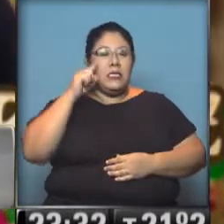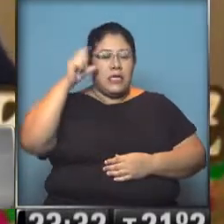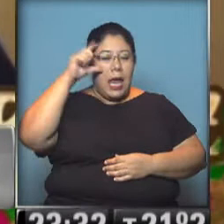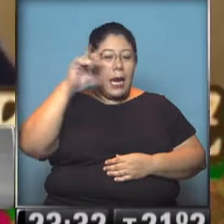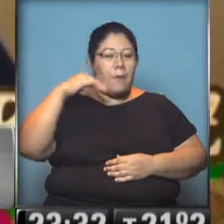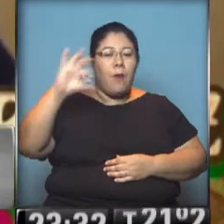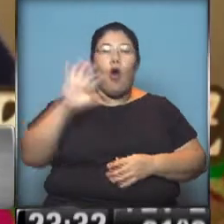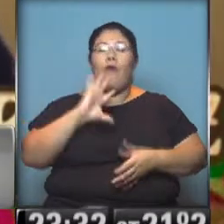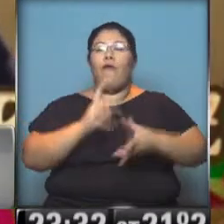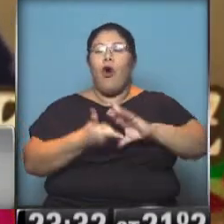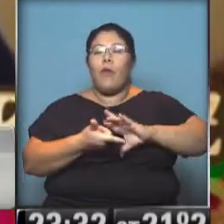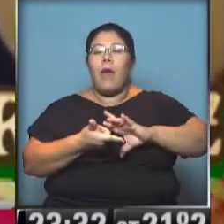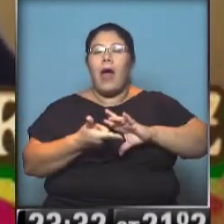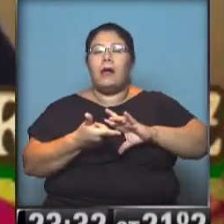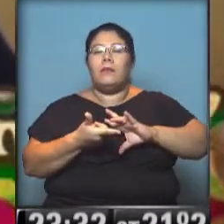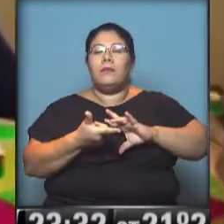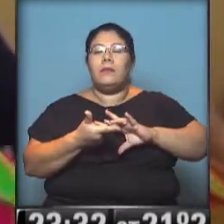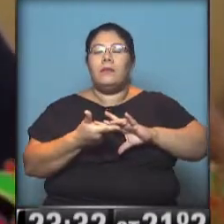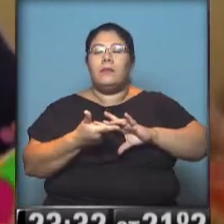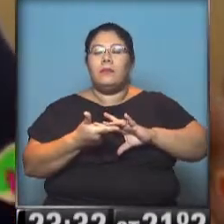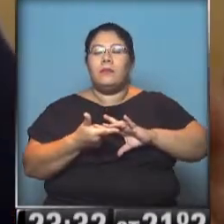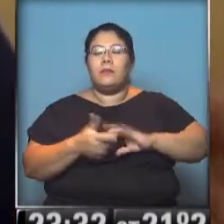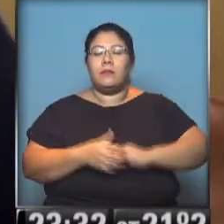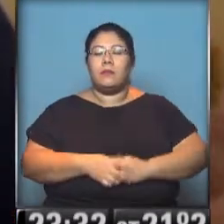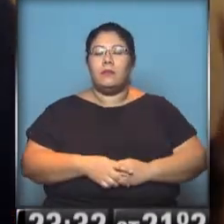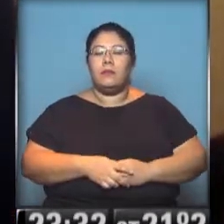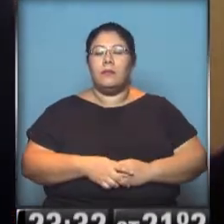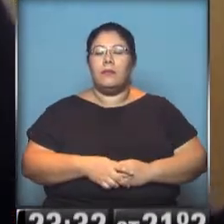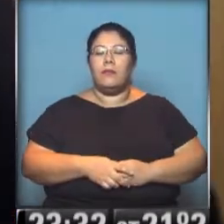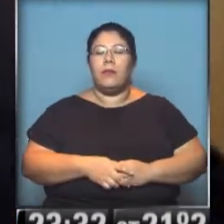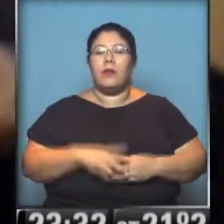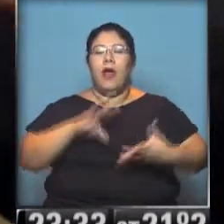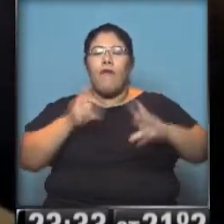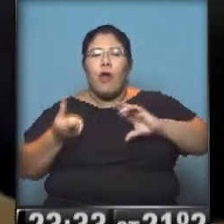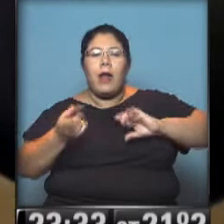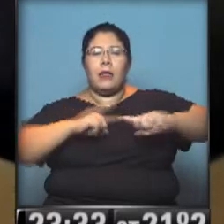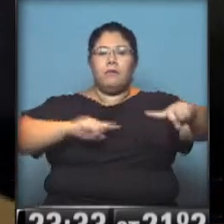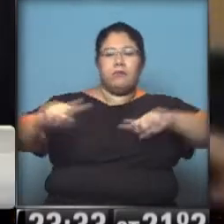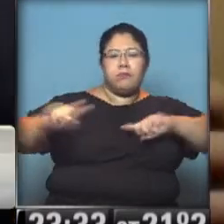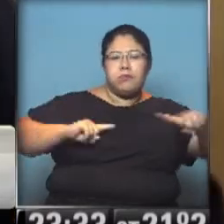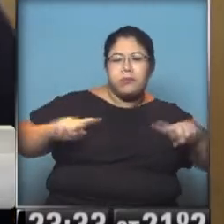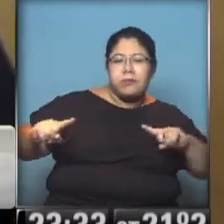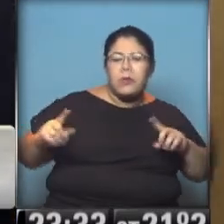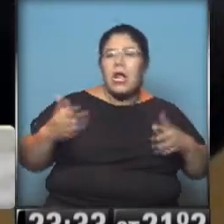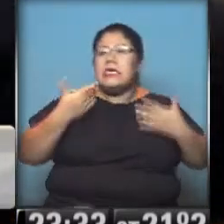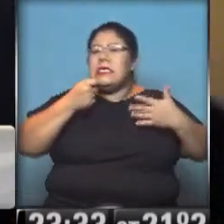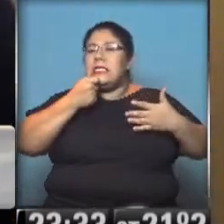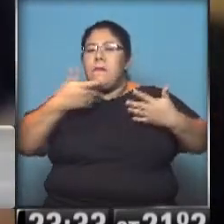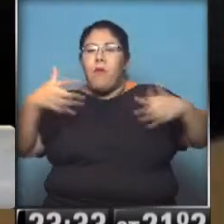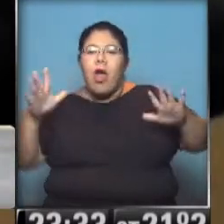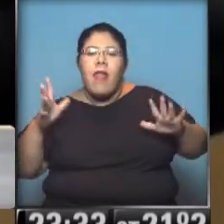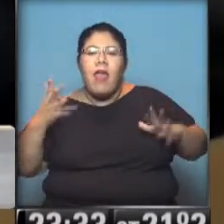que era el motor y de alguna manera el que manejaba todas las posibilidades de